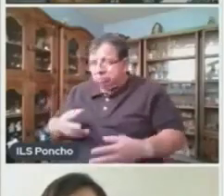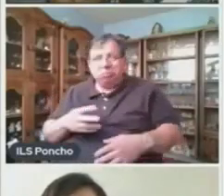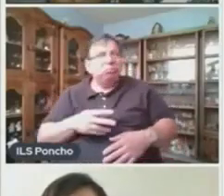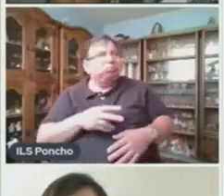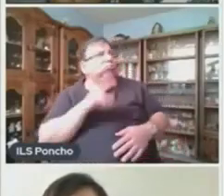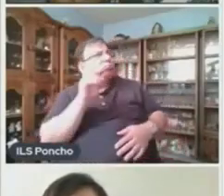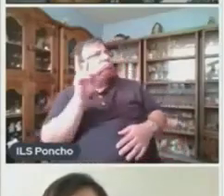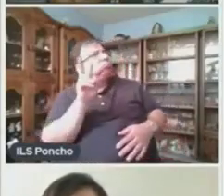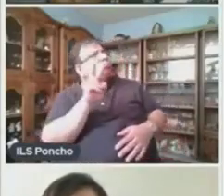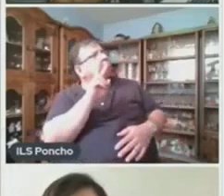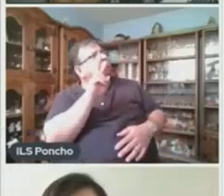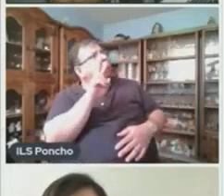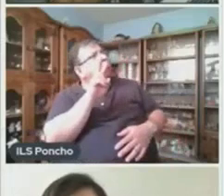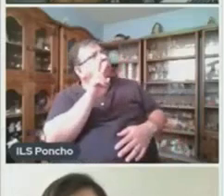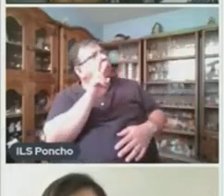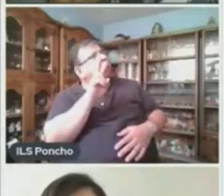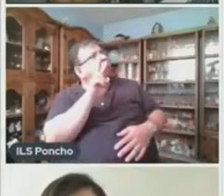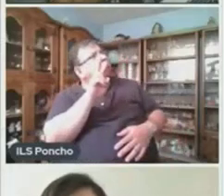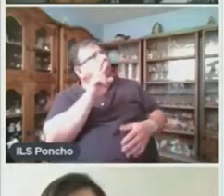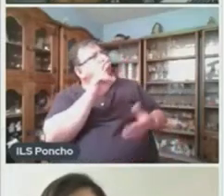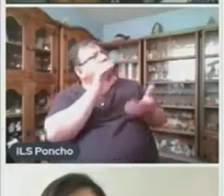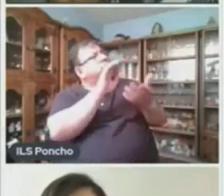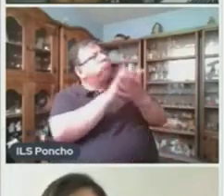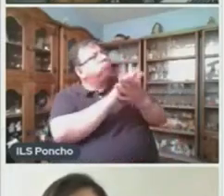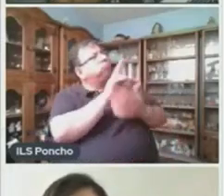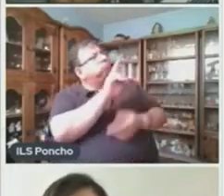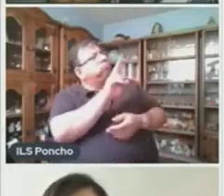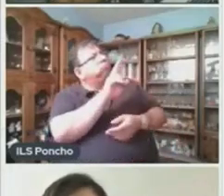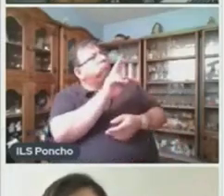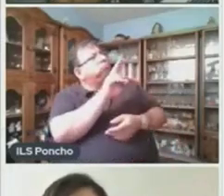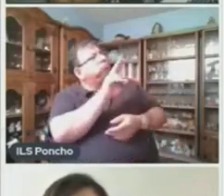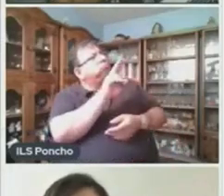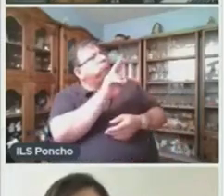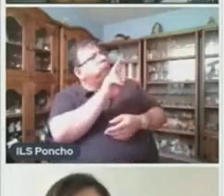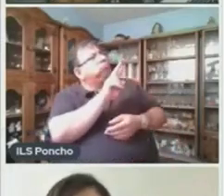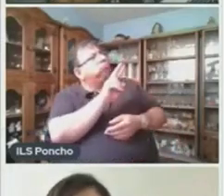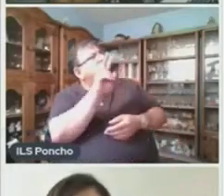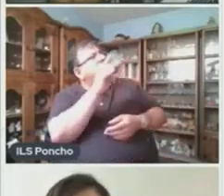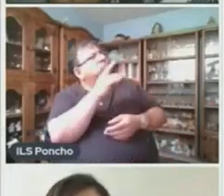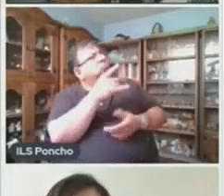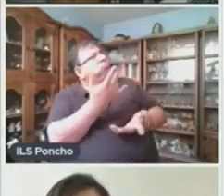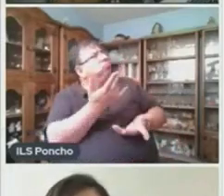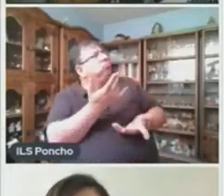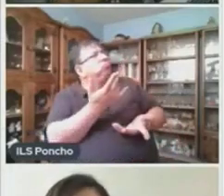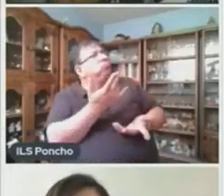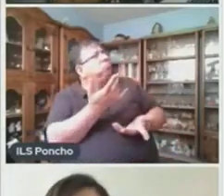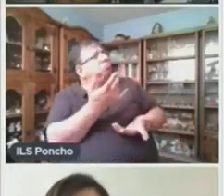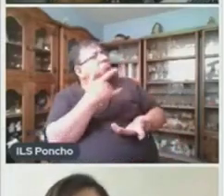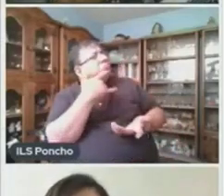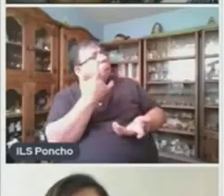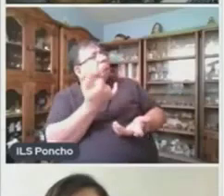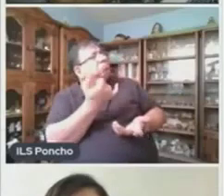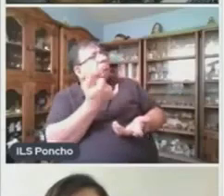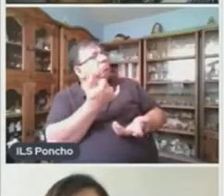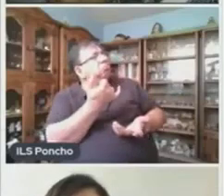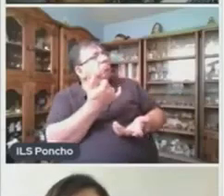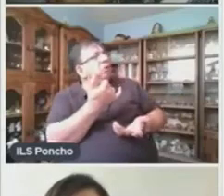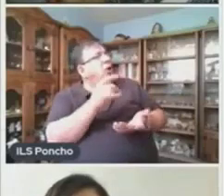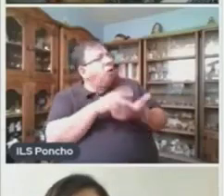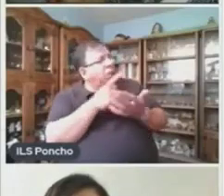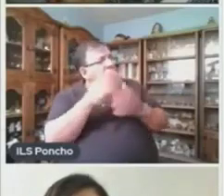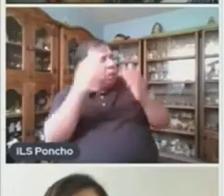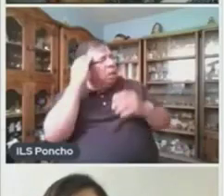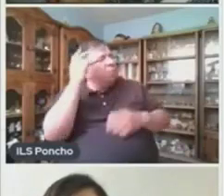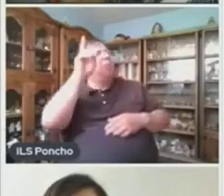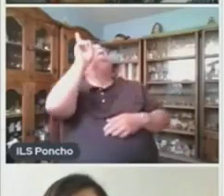A Su Esposo Con Extravío Miró Nuevamente La Cabecera De